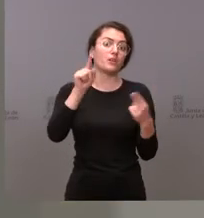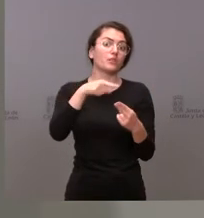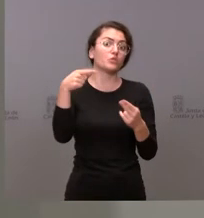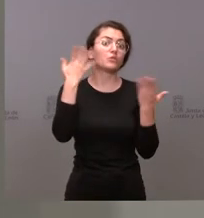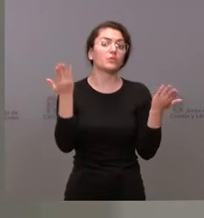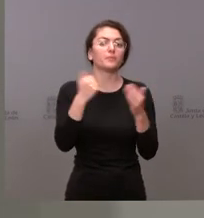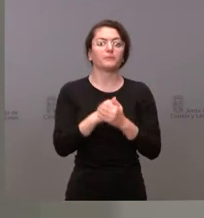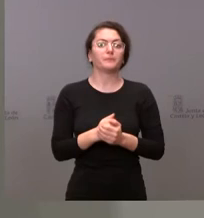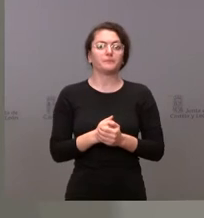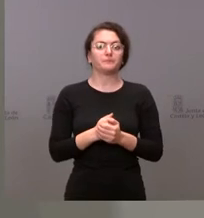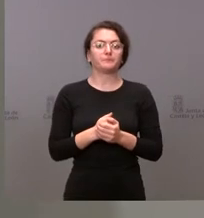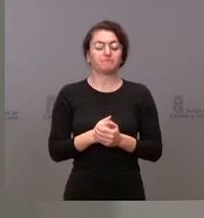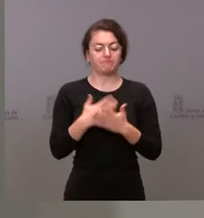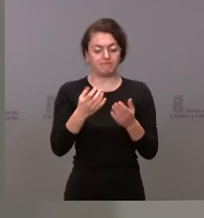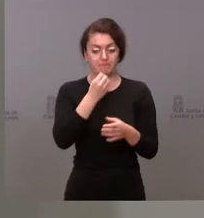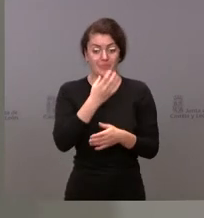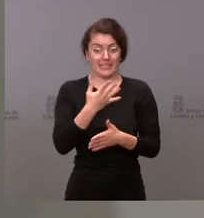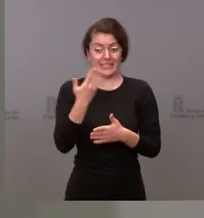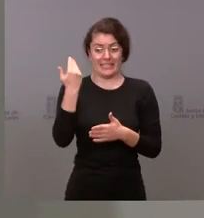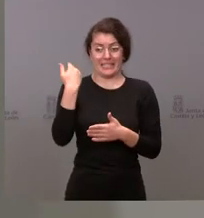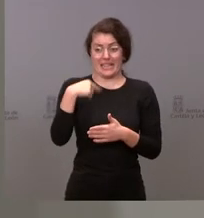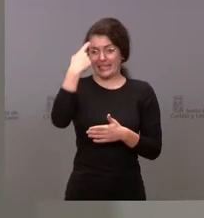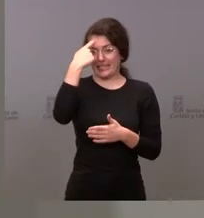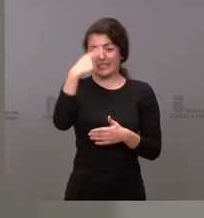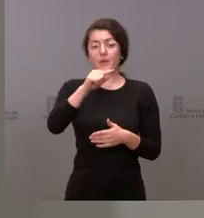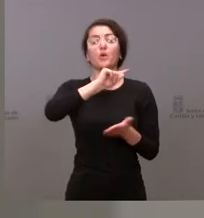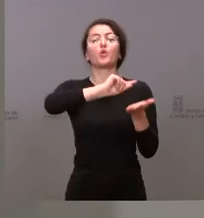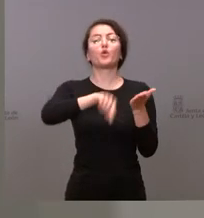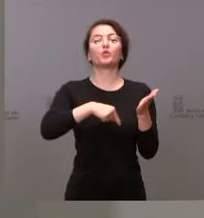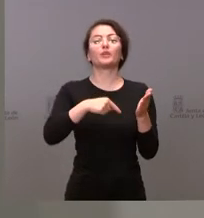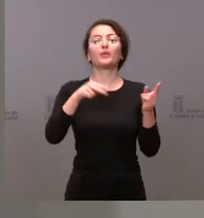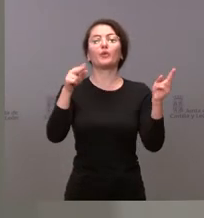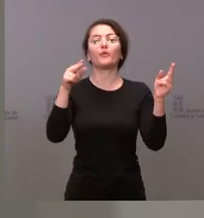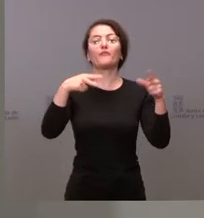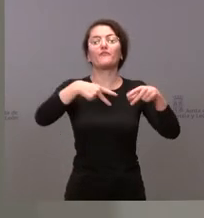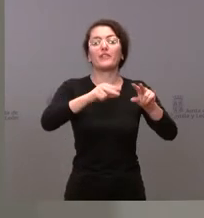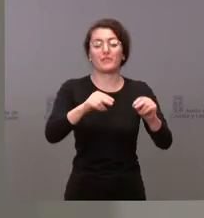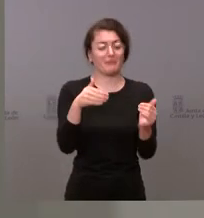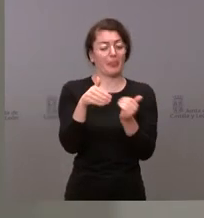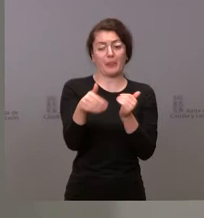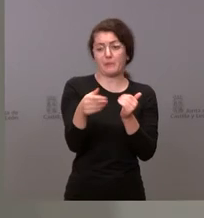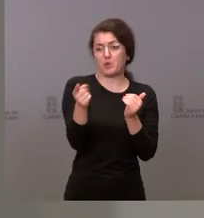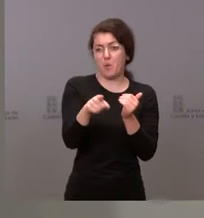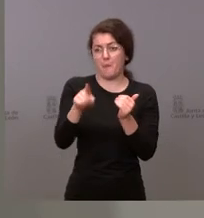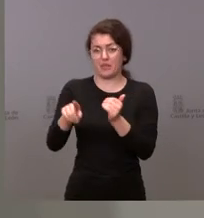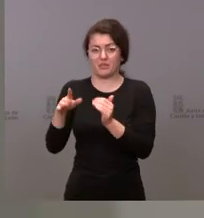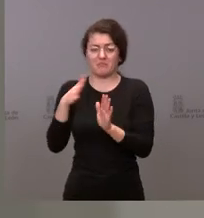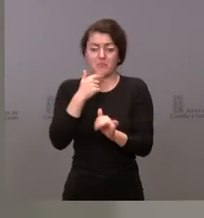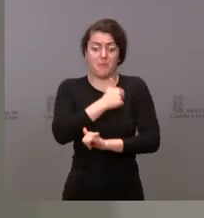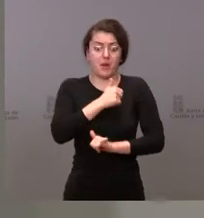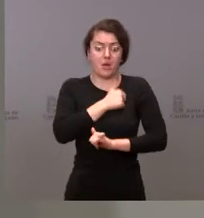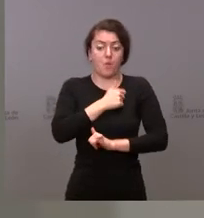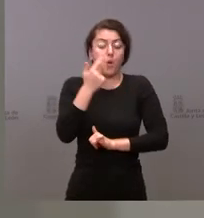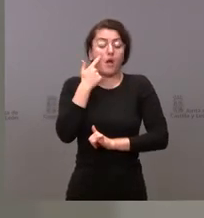bien como sabe el contrato vence en los próximos meses estamos gestionando un nuevo contrato que esperamos tenerlo a principios